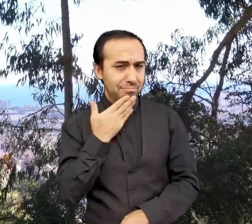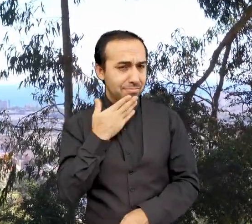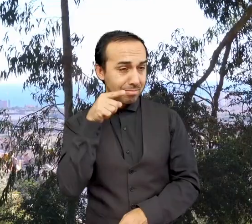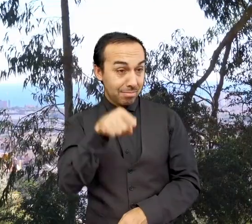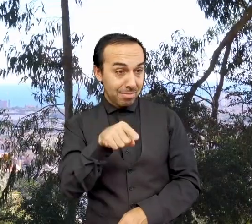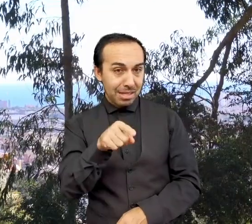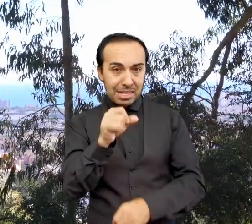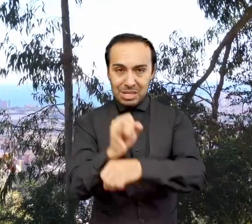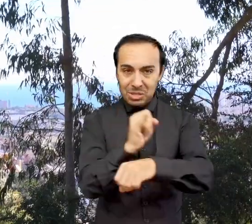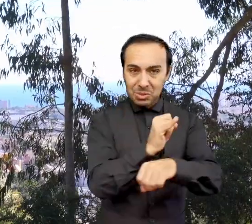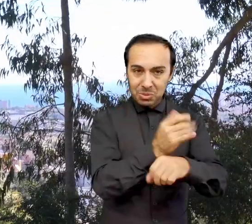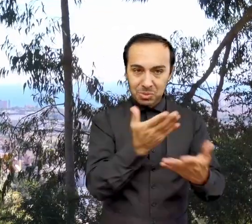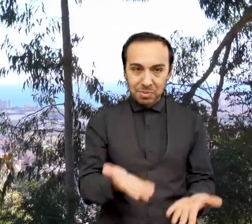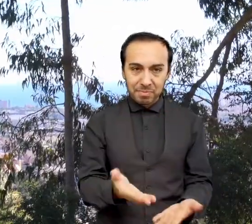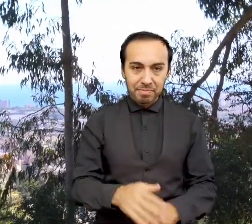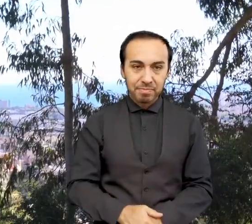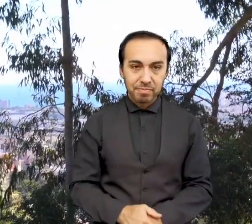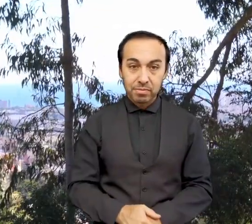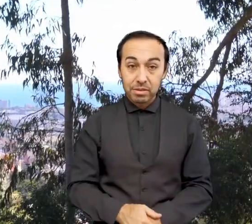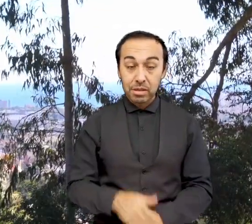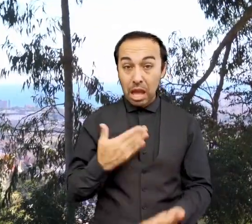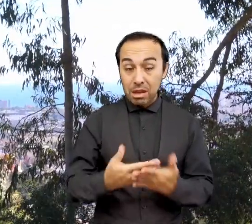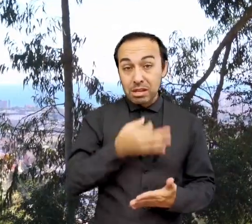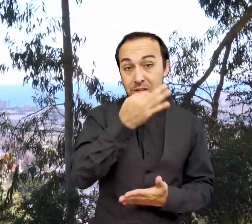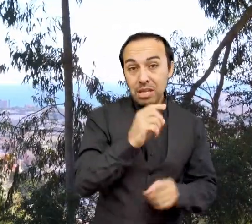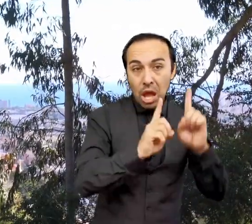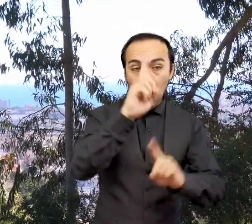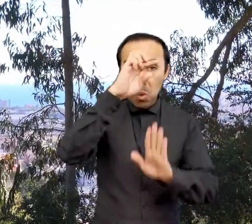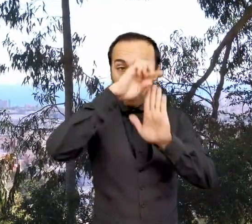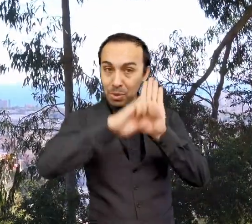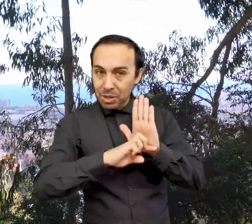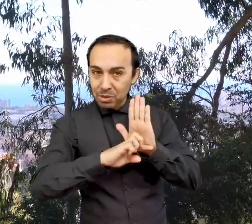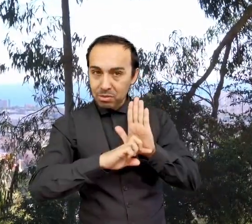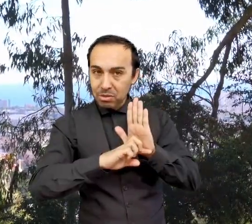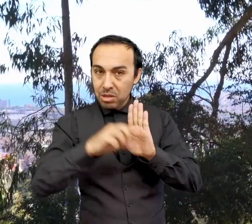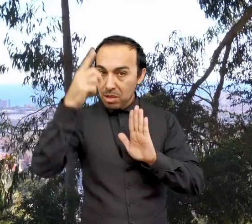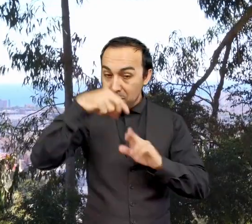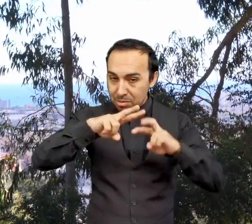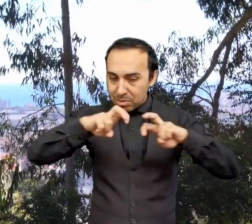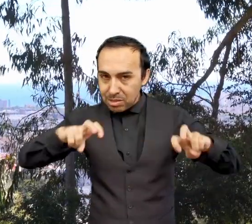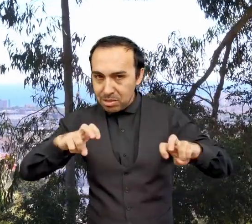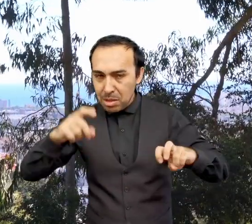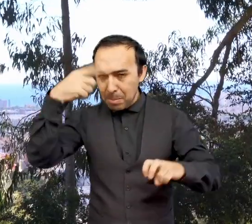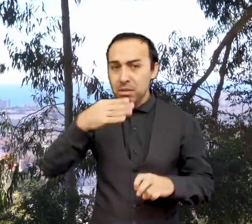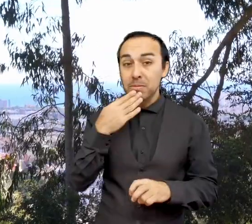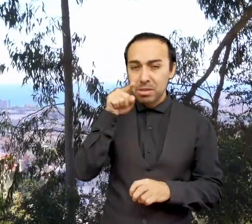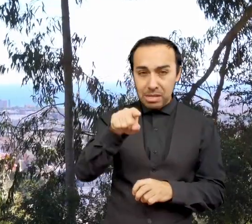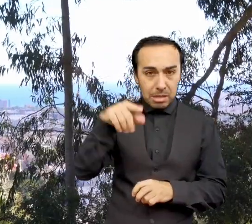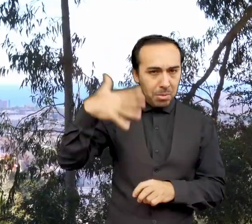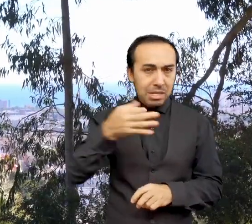Institution for Science. Les mencionaré algunas investigaciones, pero es importante mencionar también que esta